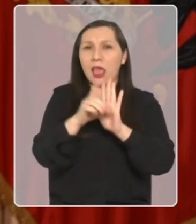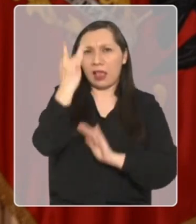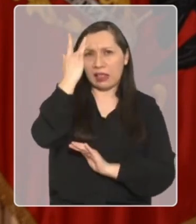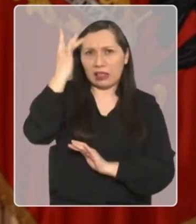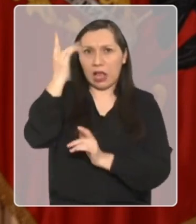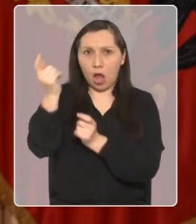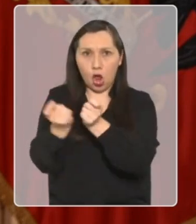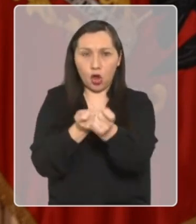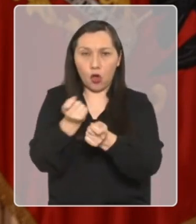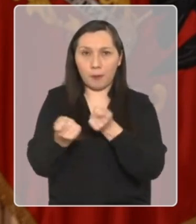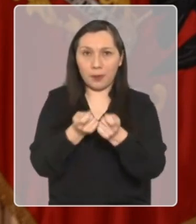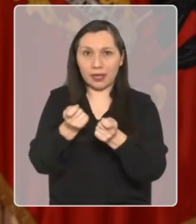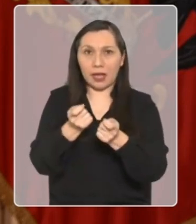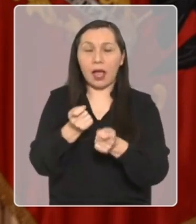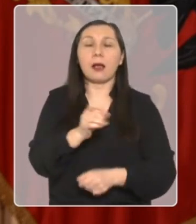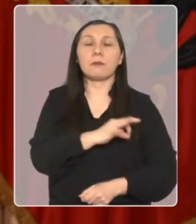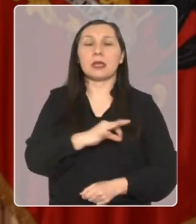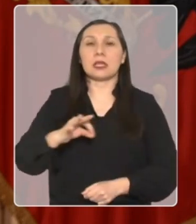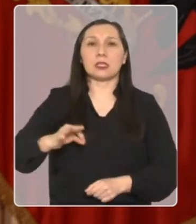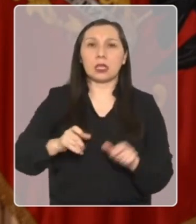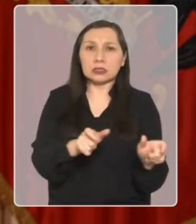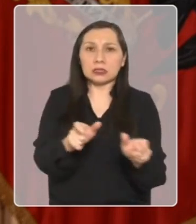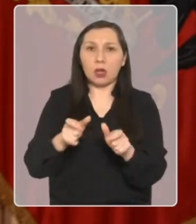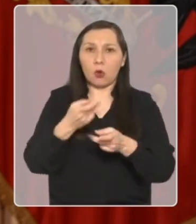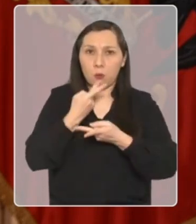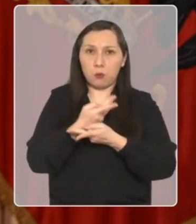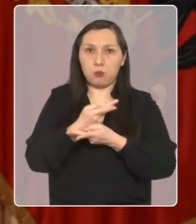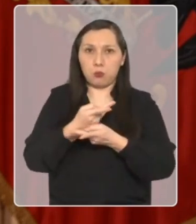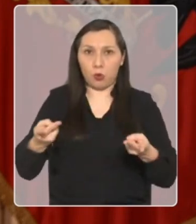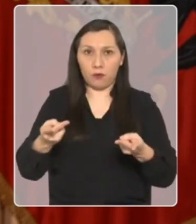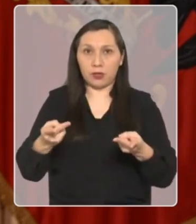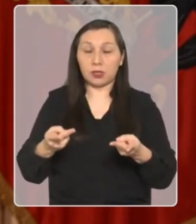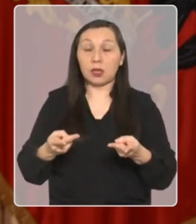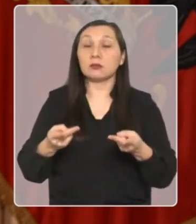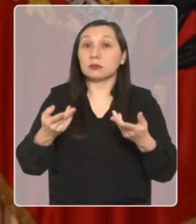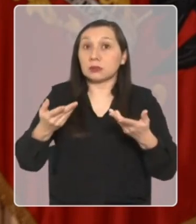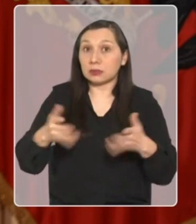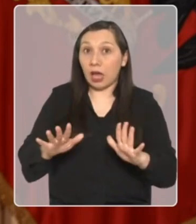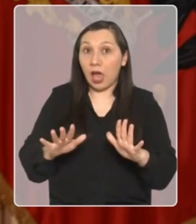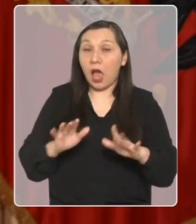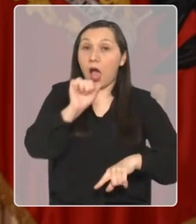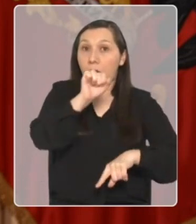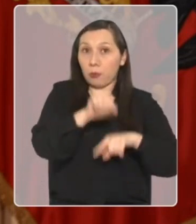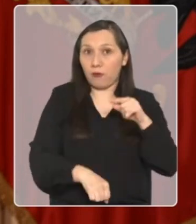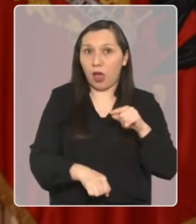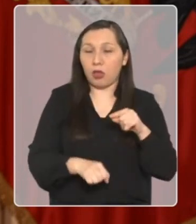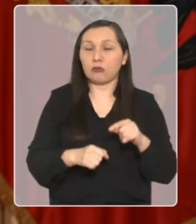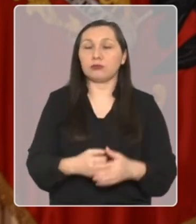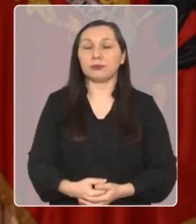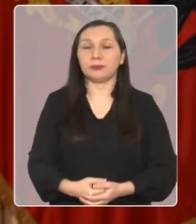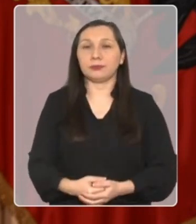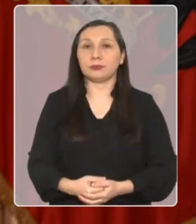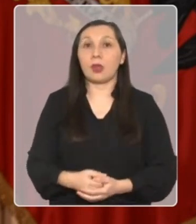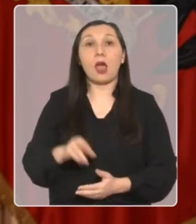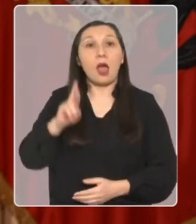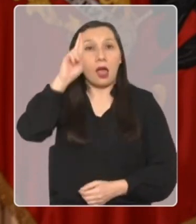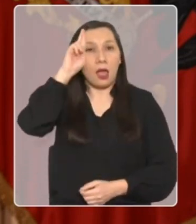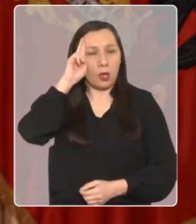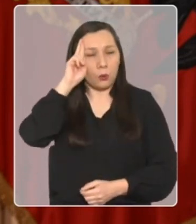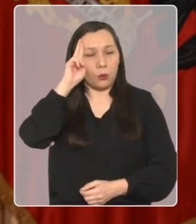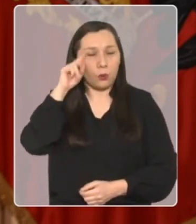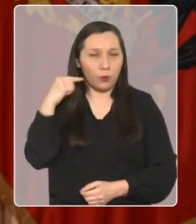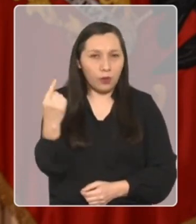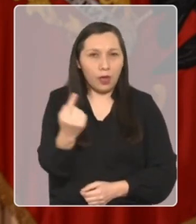Inteligencia Económica y el Ministerio de Seguridad Pública, una vez que éstas sean aprobaras. Recordemos